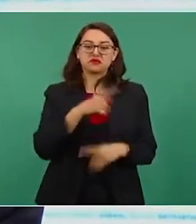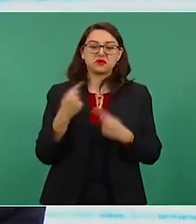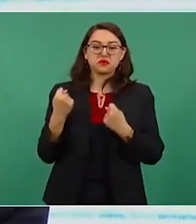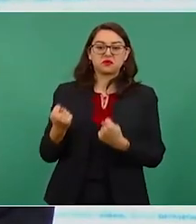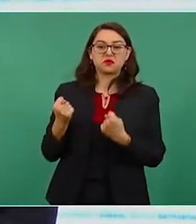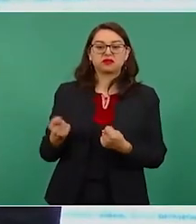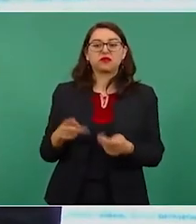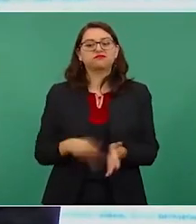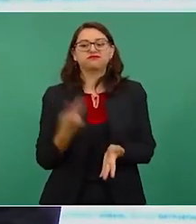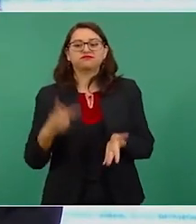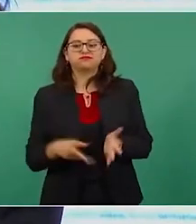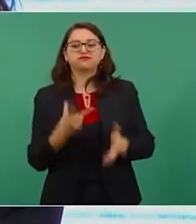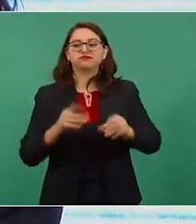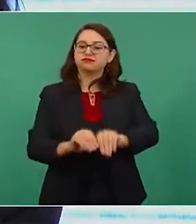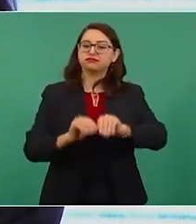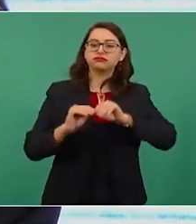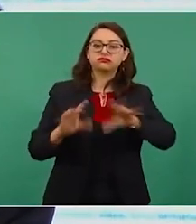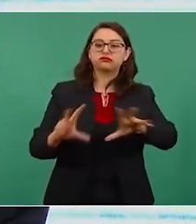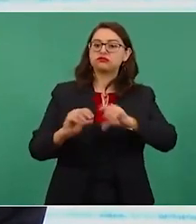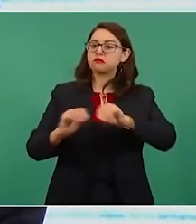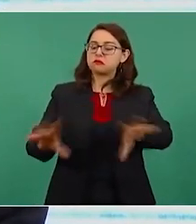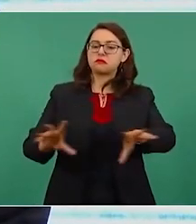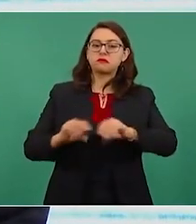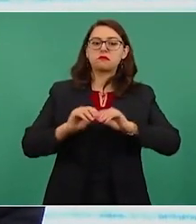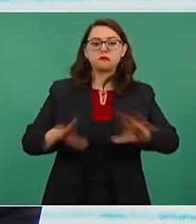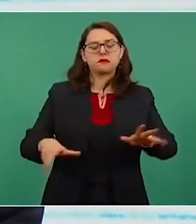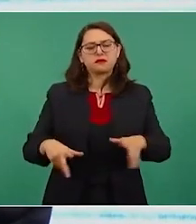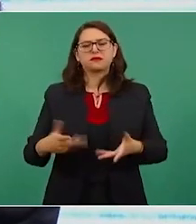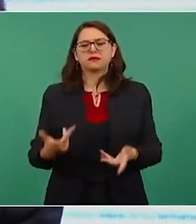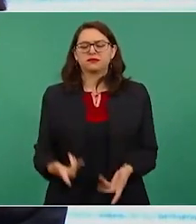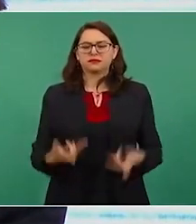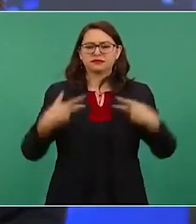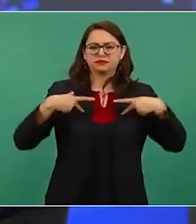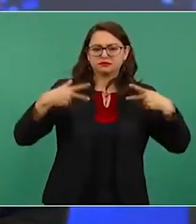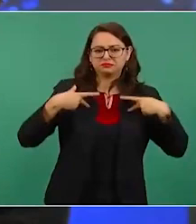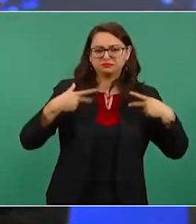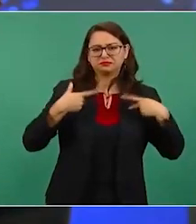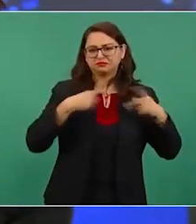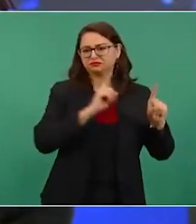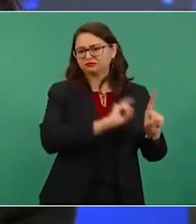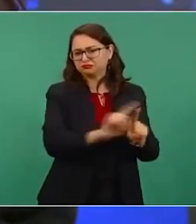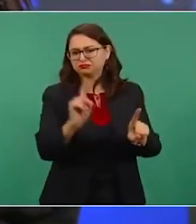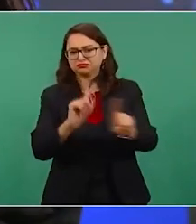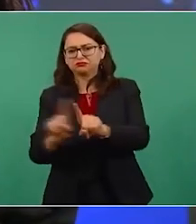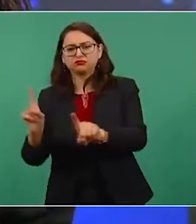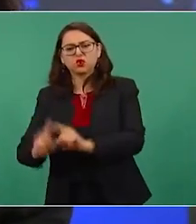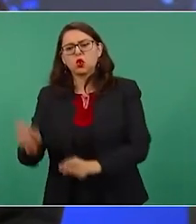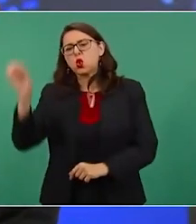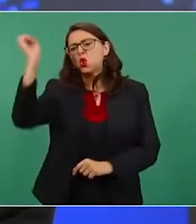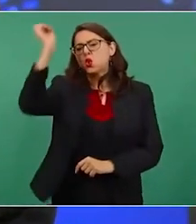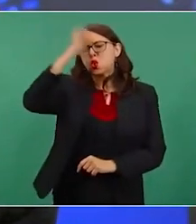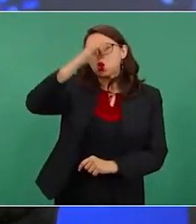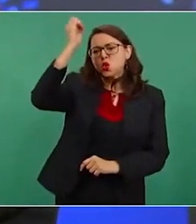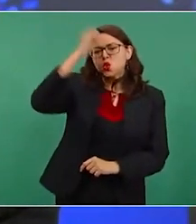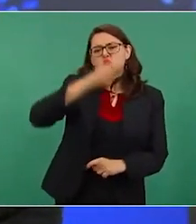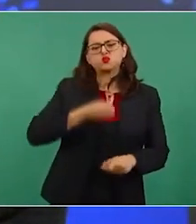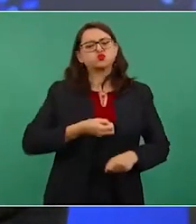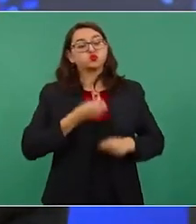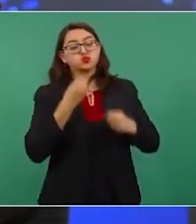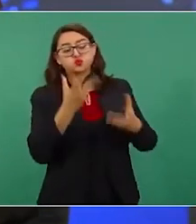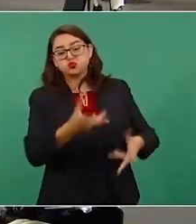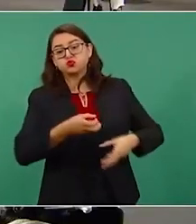provocación, citando a comentaristas, conductores, analistas, académicos, periodistas y